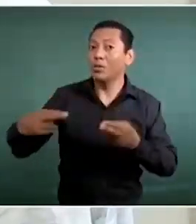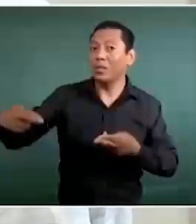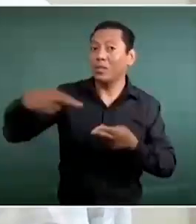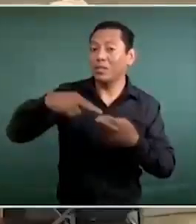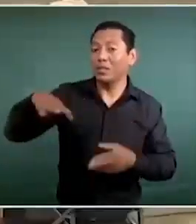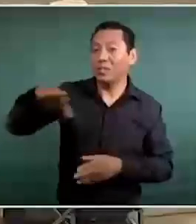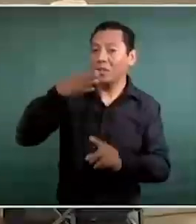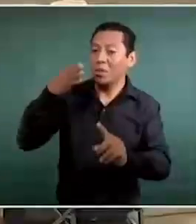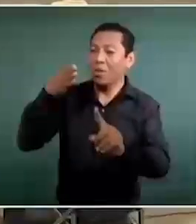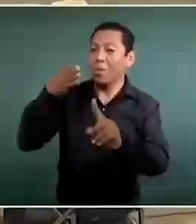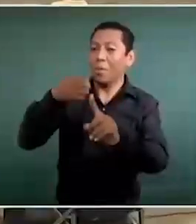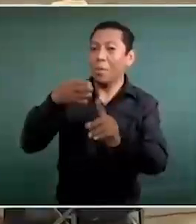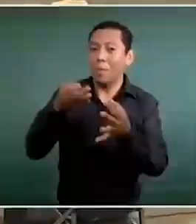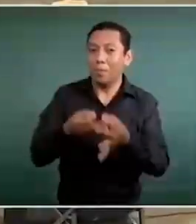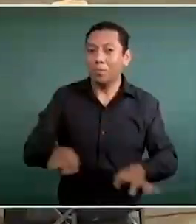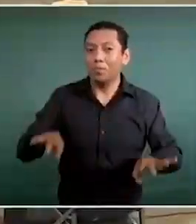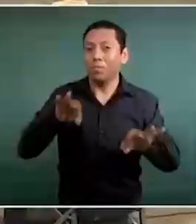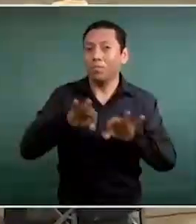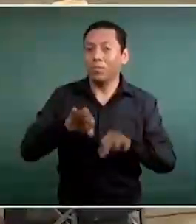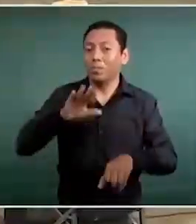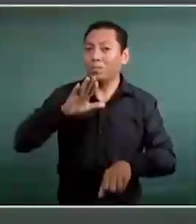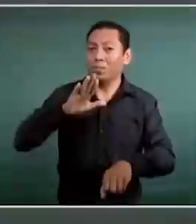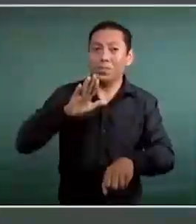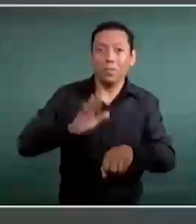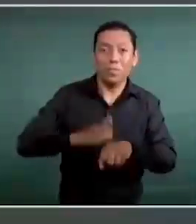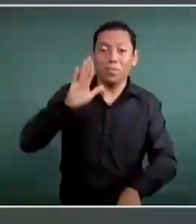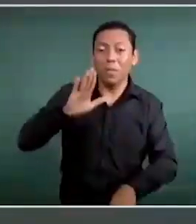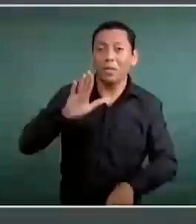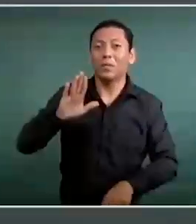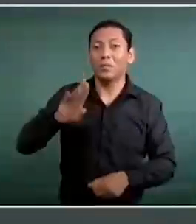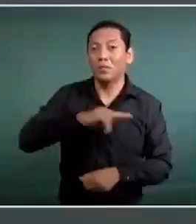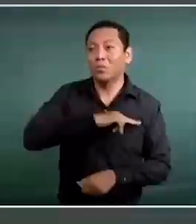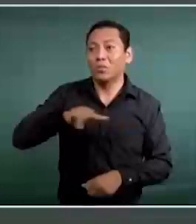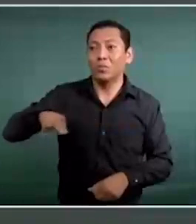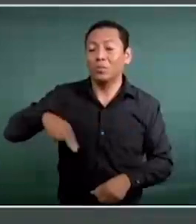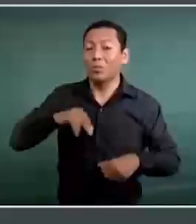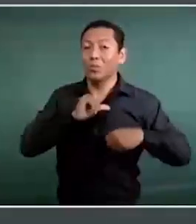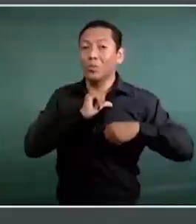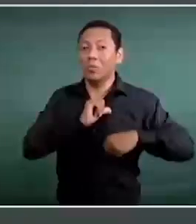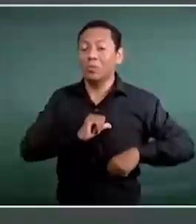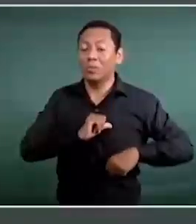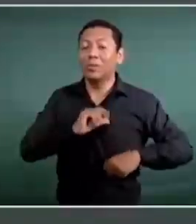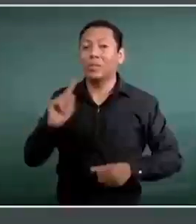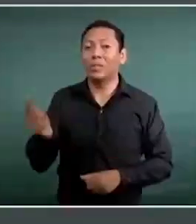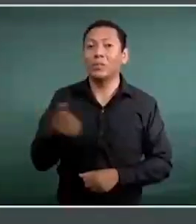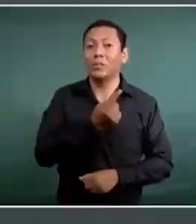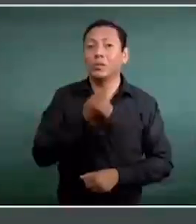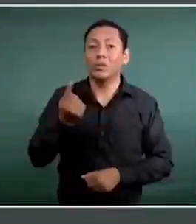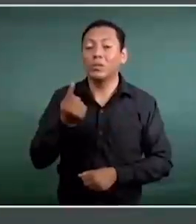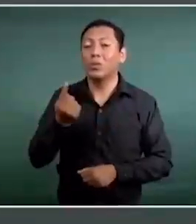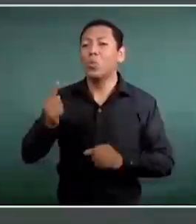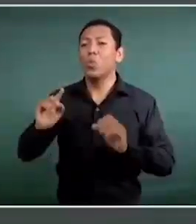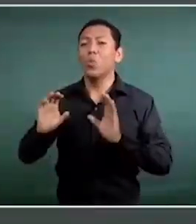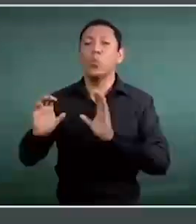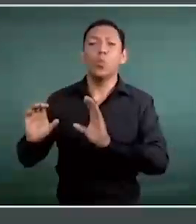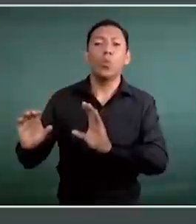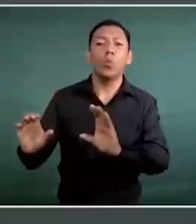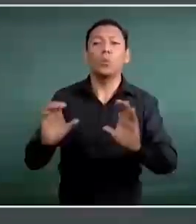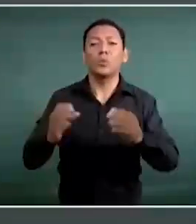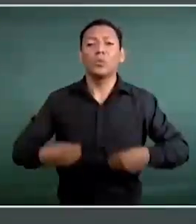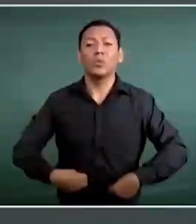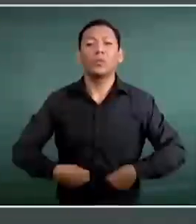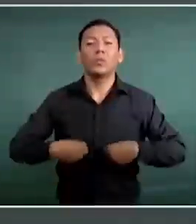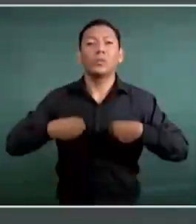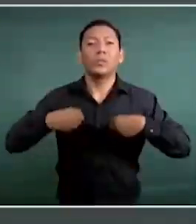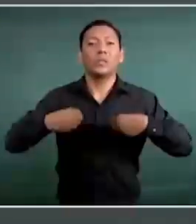más importante que tenemos en todo el Sistema Nacional de Protección Civil es salvaguardar la vida de las